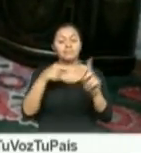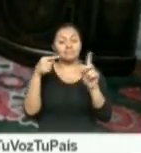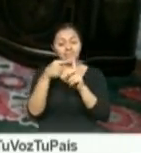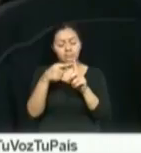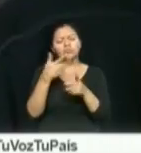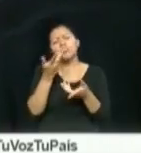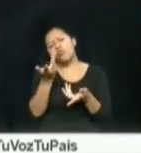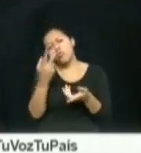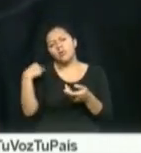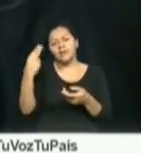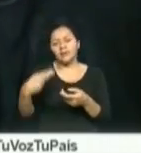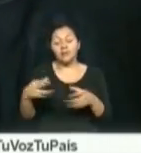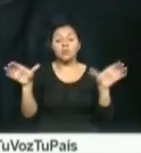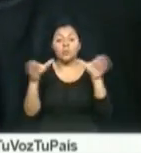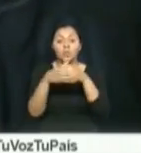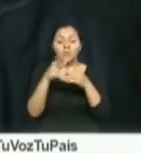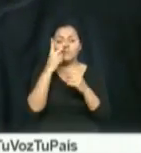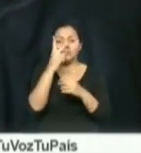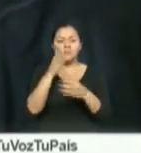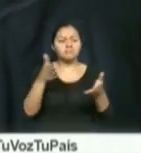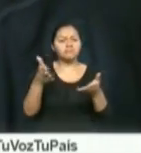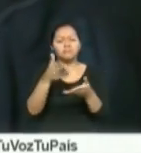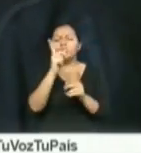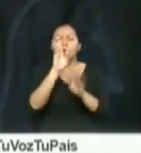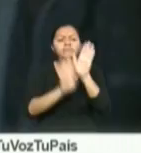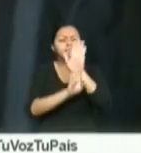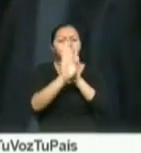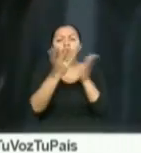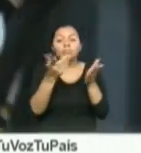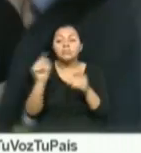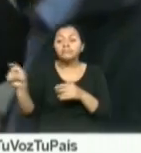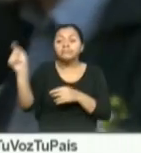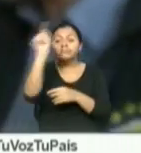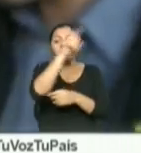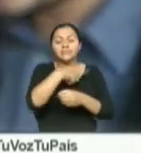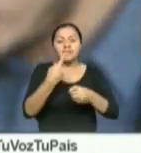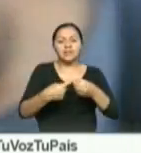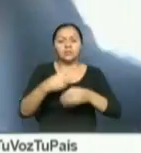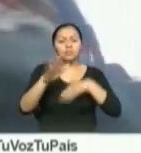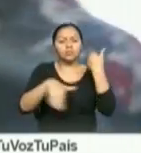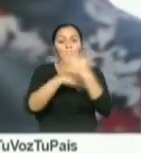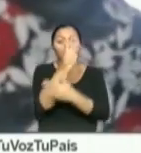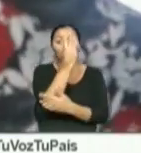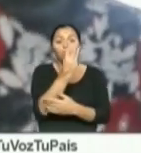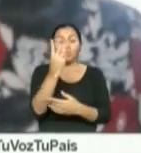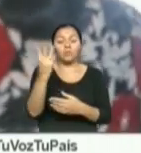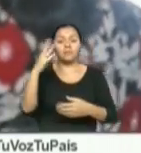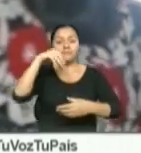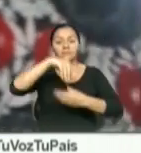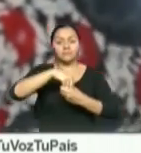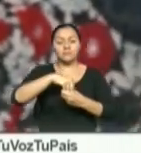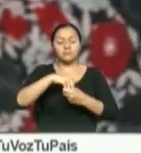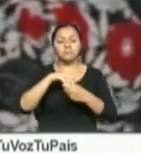manifestaciones religiosas y rutas que se desarrollarán en Quito, puede ingresar a la página www